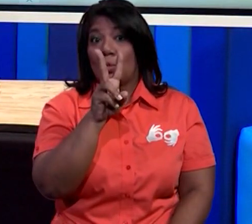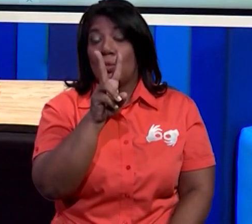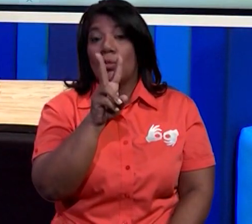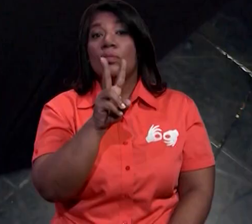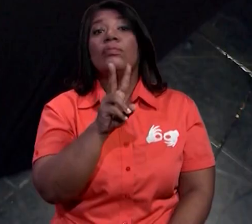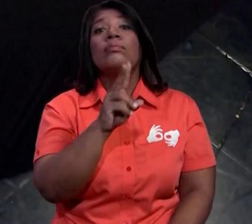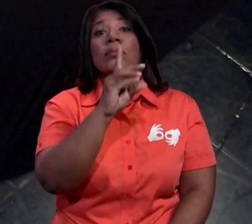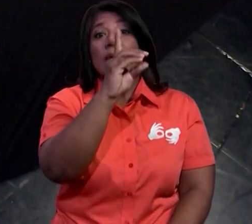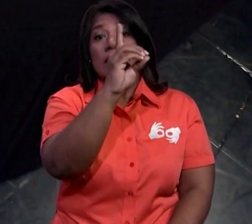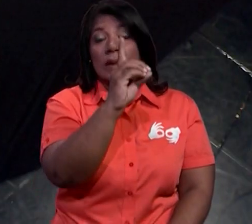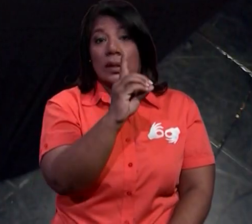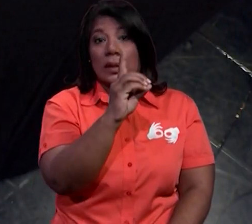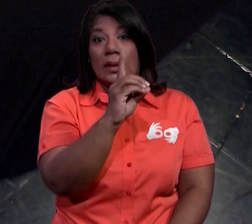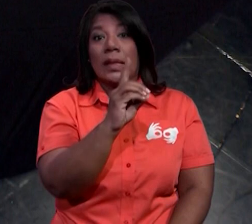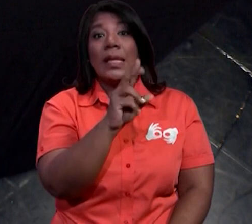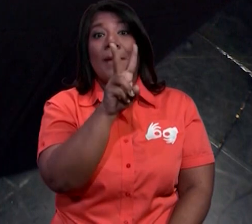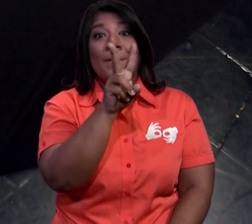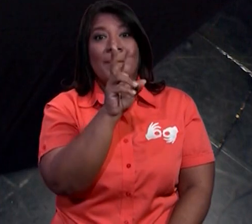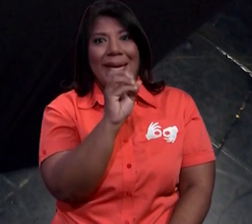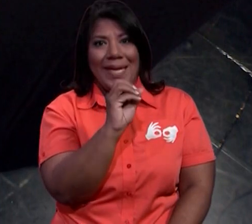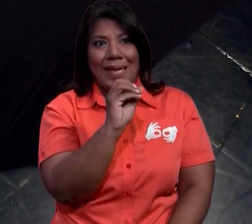Una y dos.